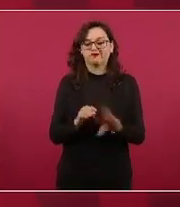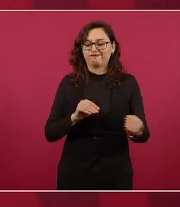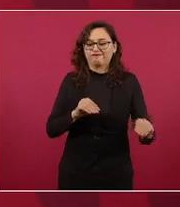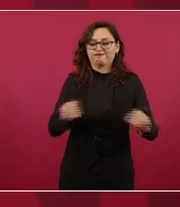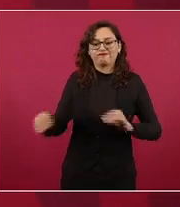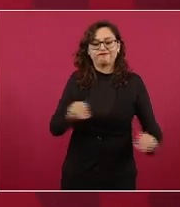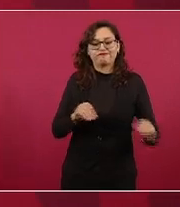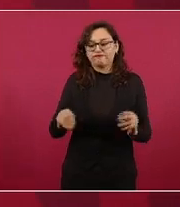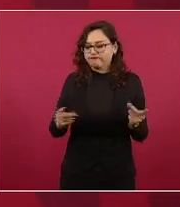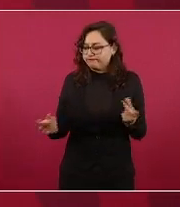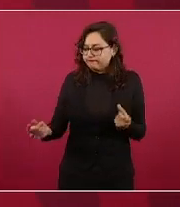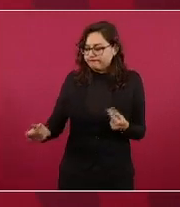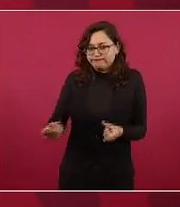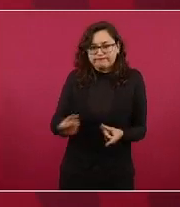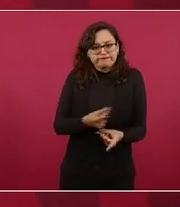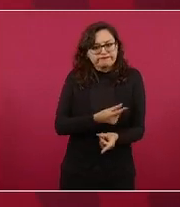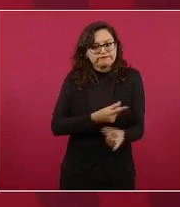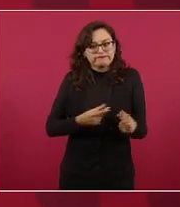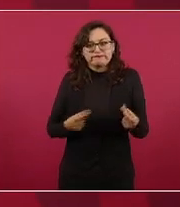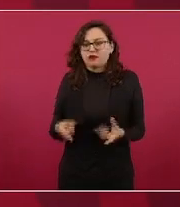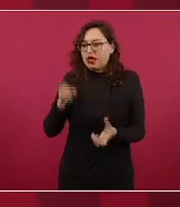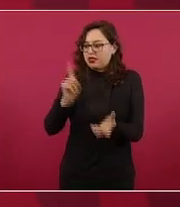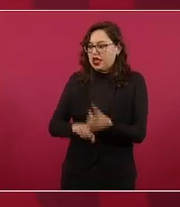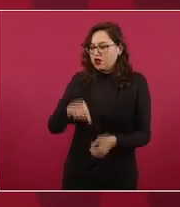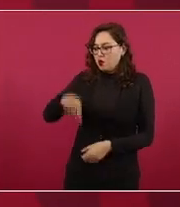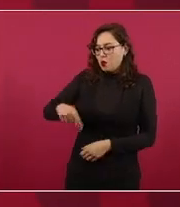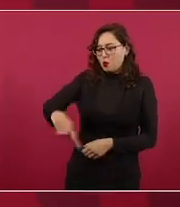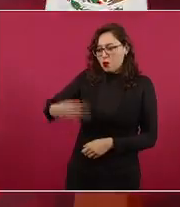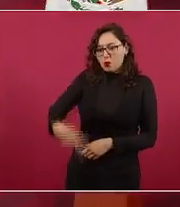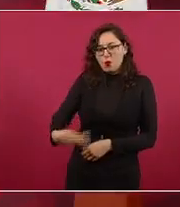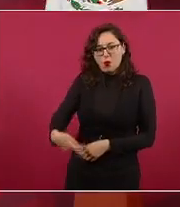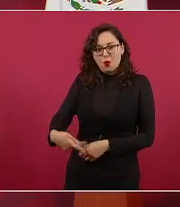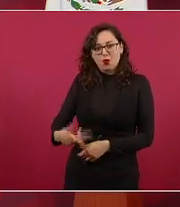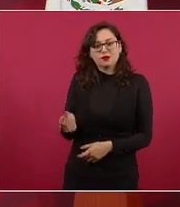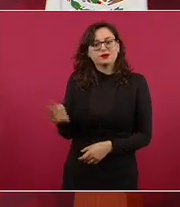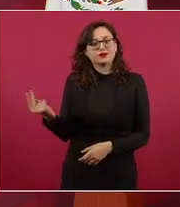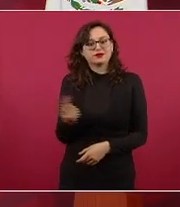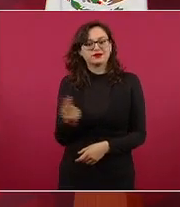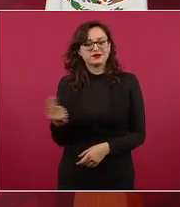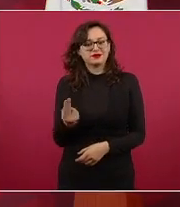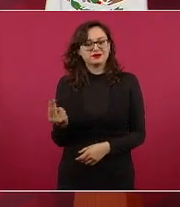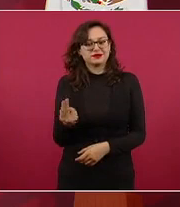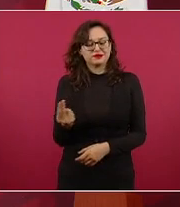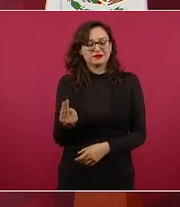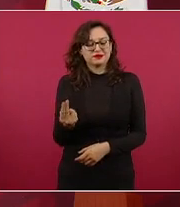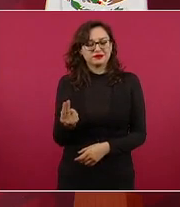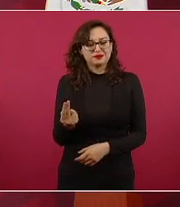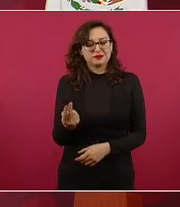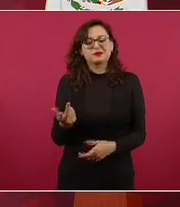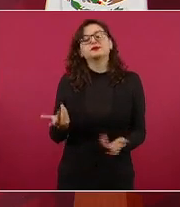lo que consumimos entonces lo primero que hicimos nosotros fue